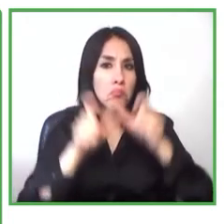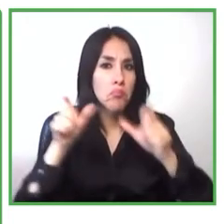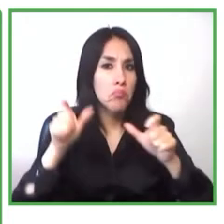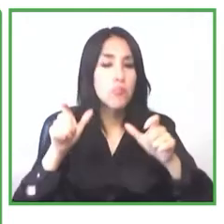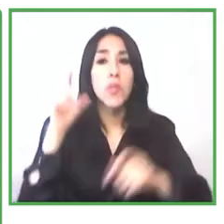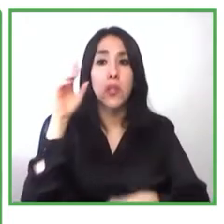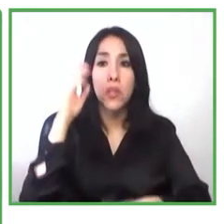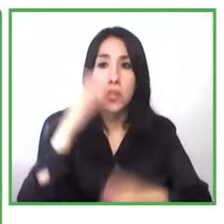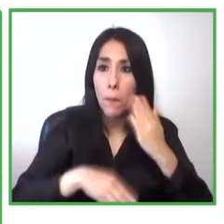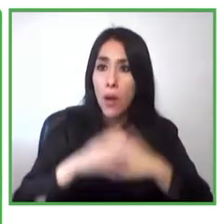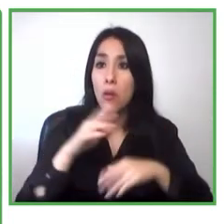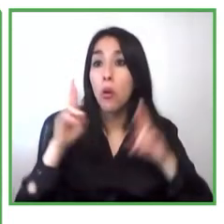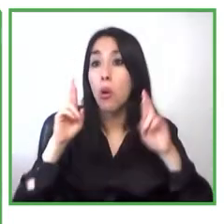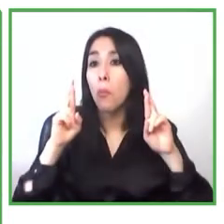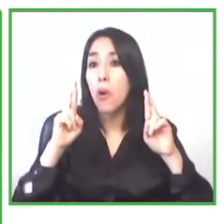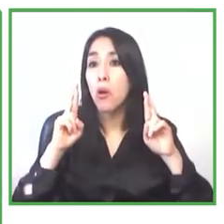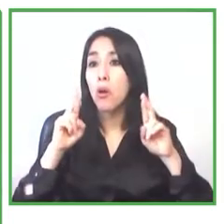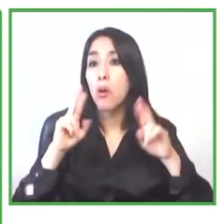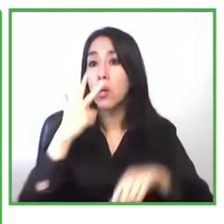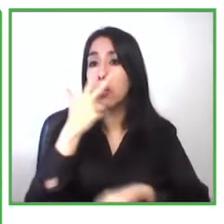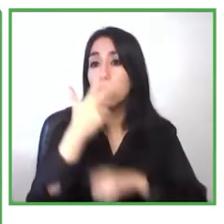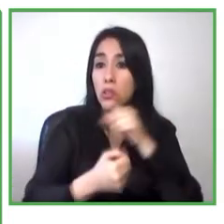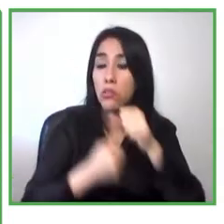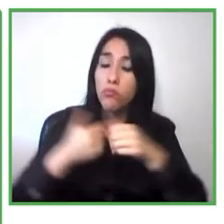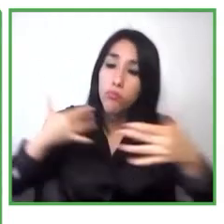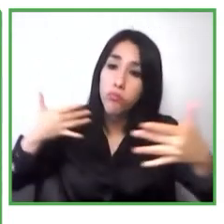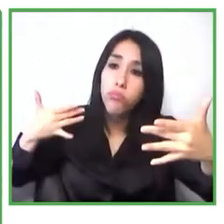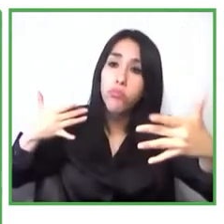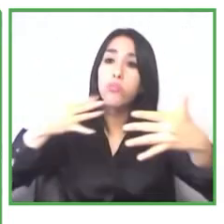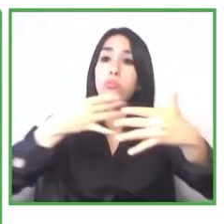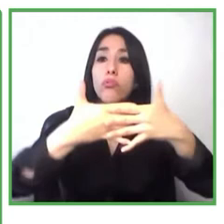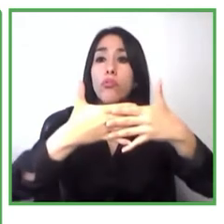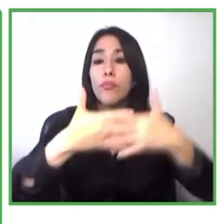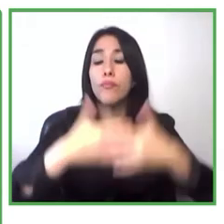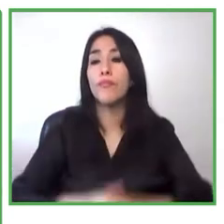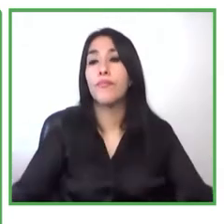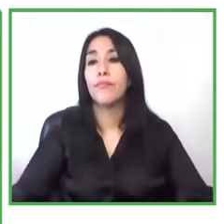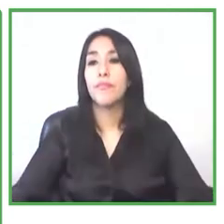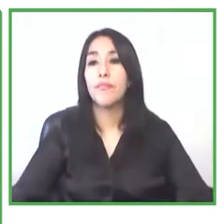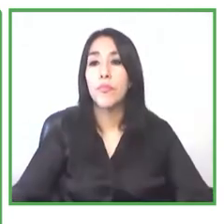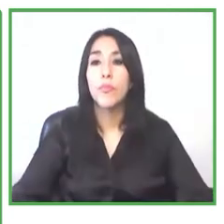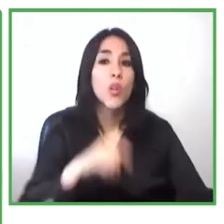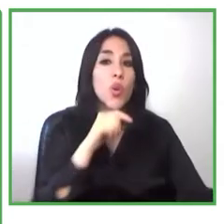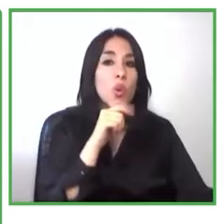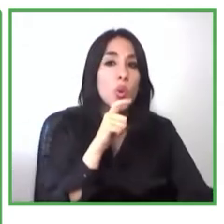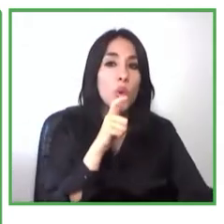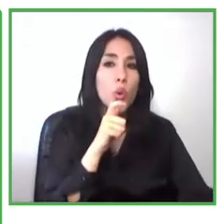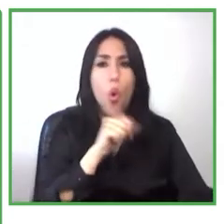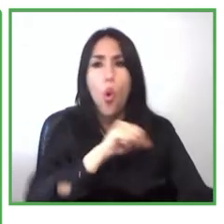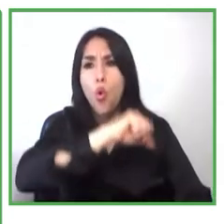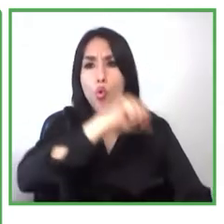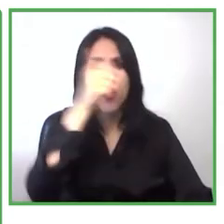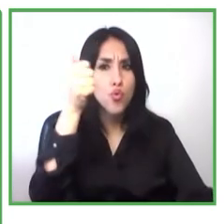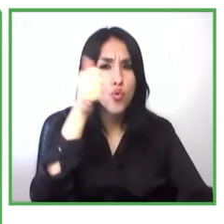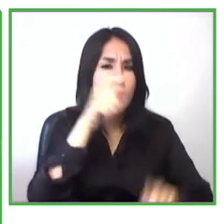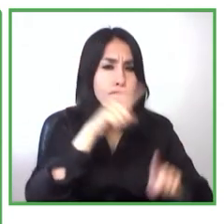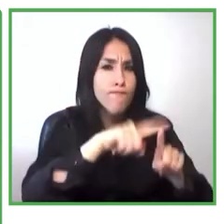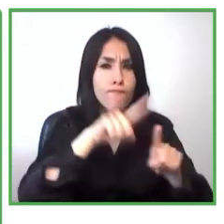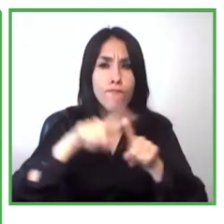y además tenemos una nueva asociación con la universidad de Minnesota para aumentar la